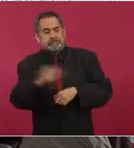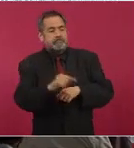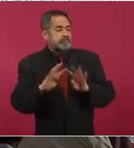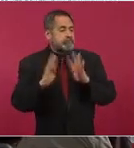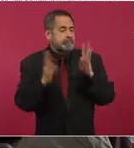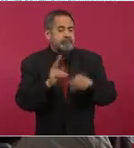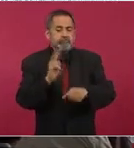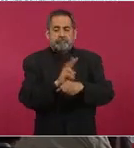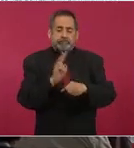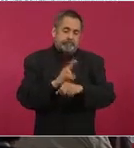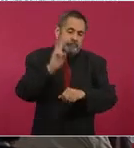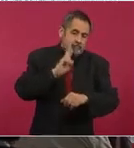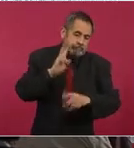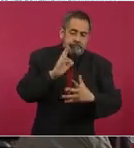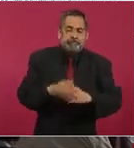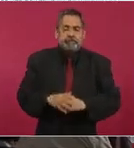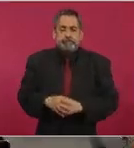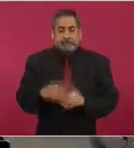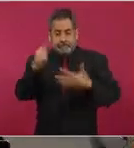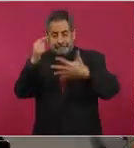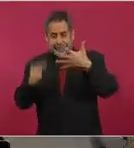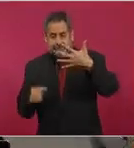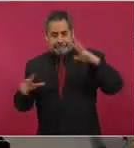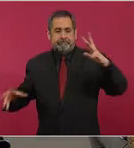correspondiente. ¿Sería cuánto, presidente?